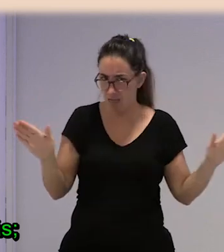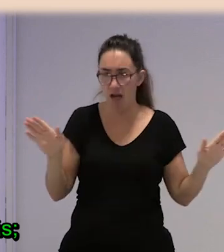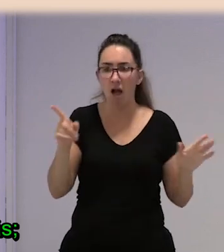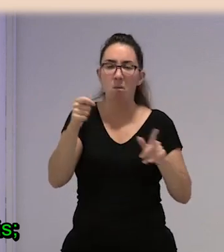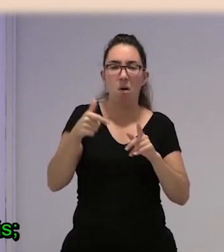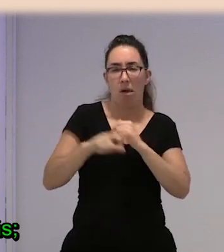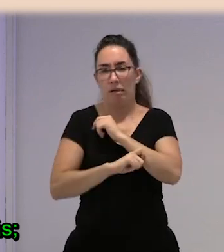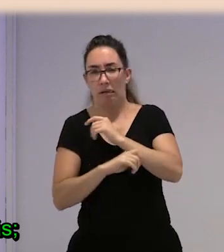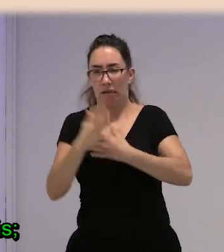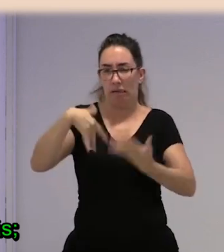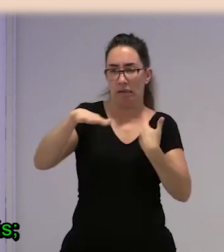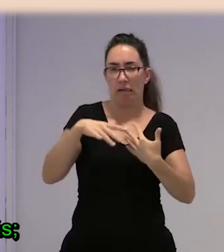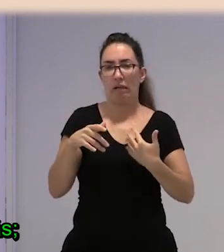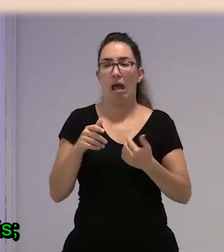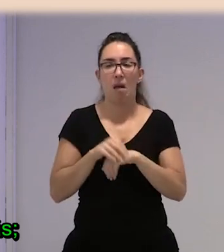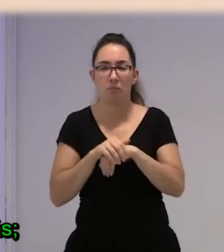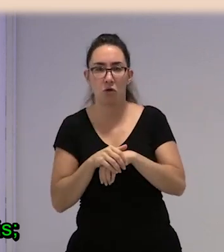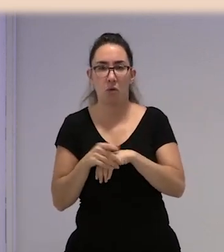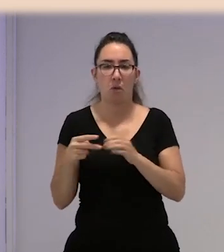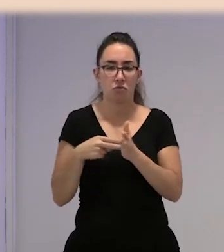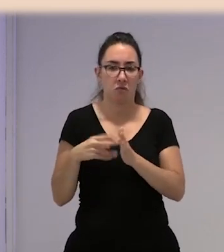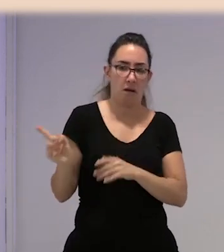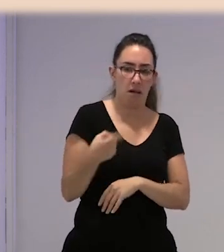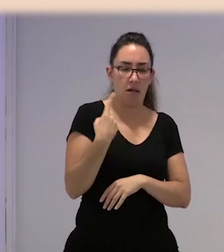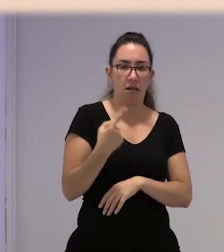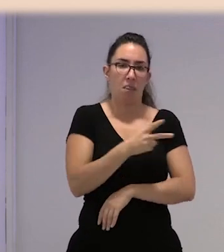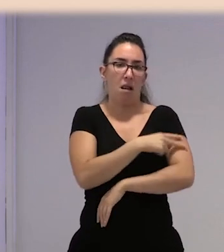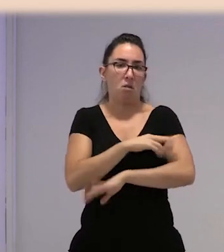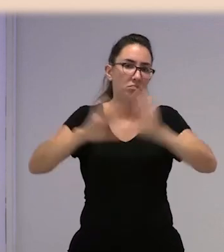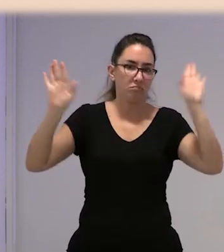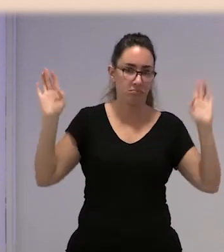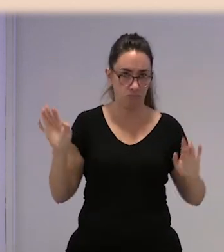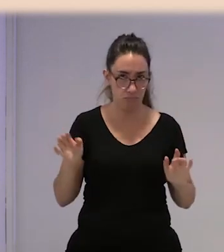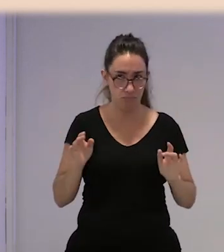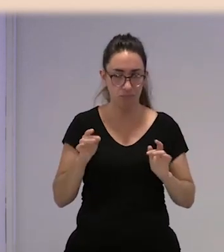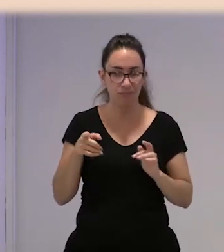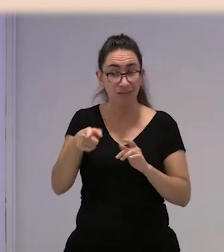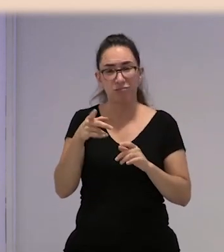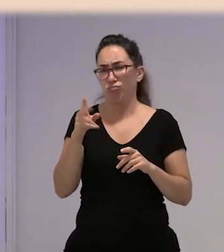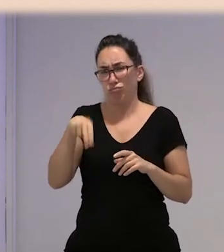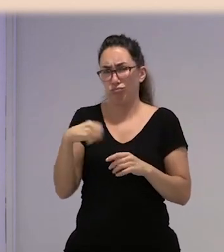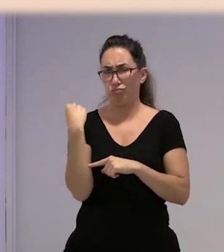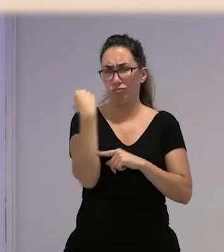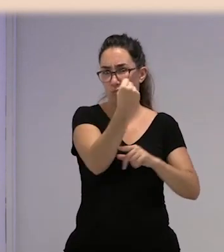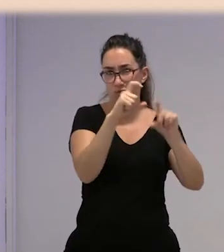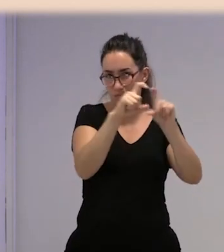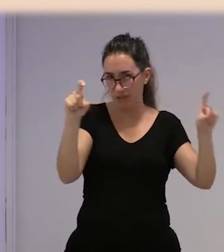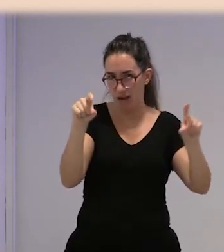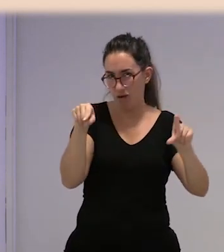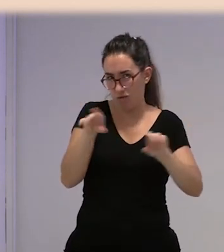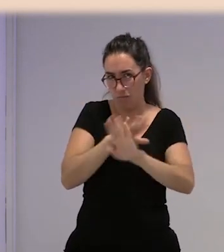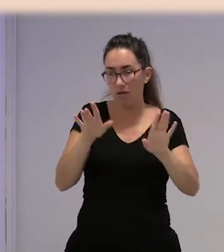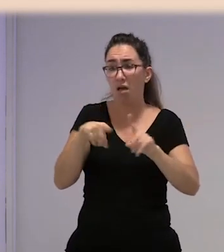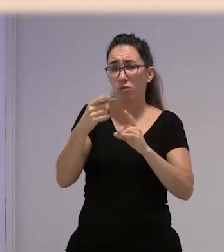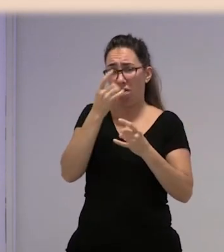ponen a gente que son amigos y demás, gente que va a apoyar al empresario y luego lo que va a hacer es